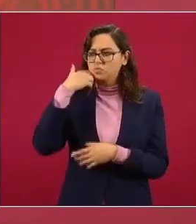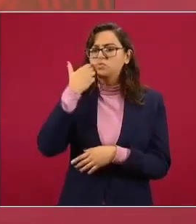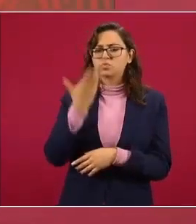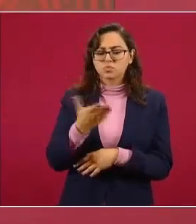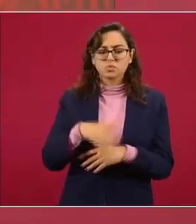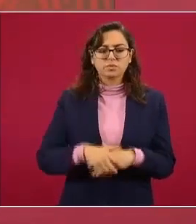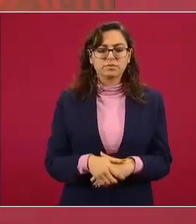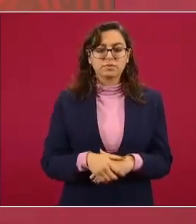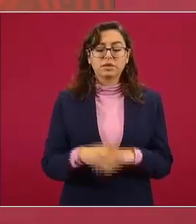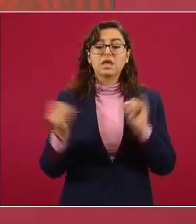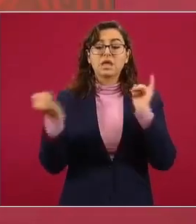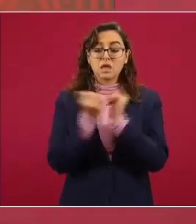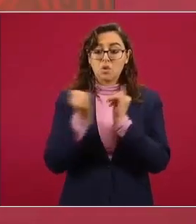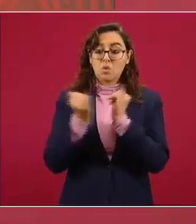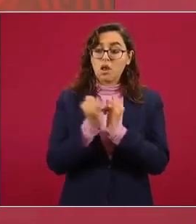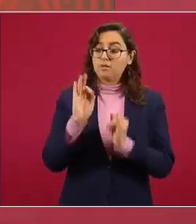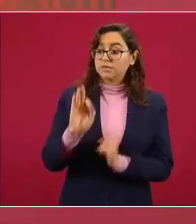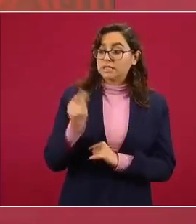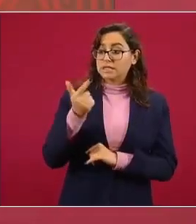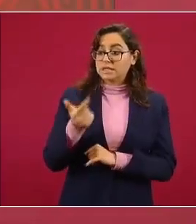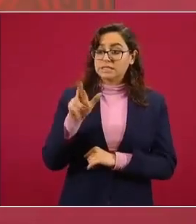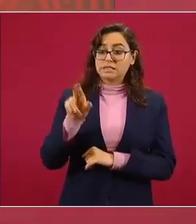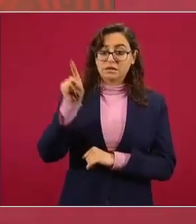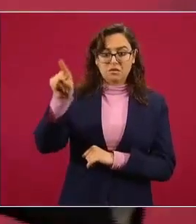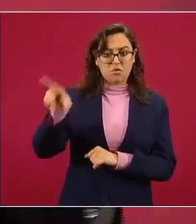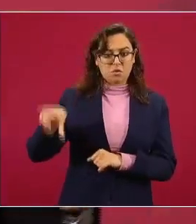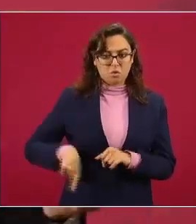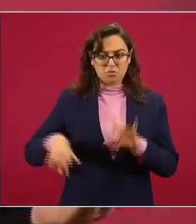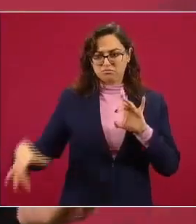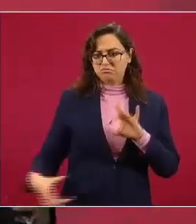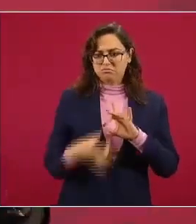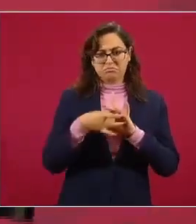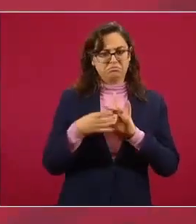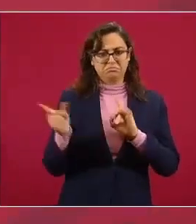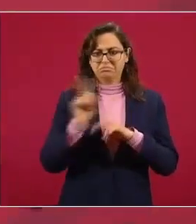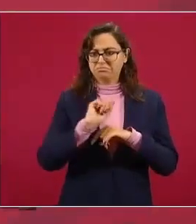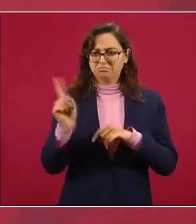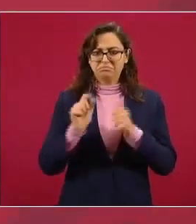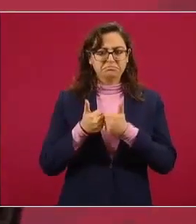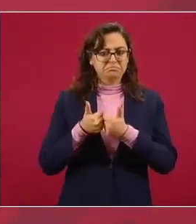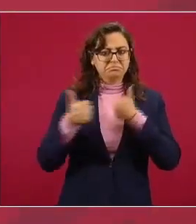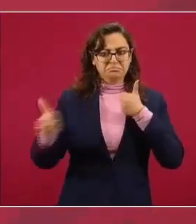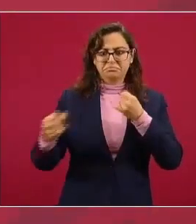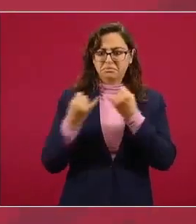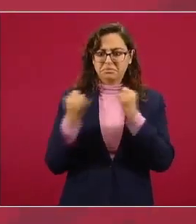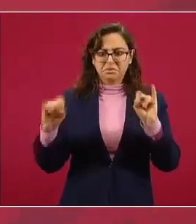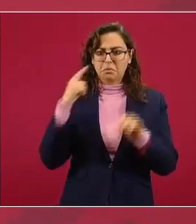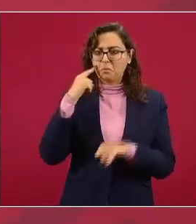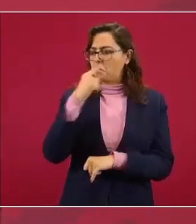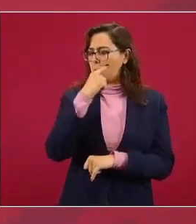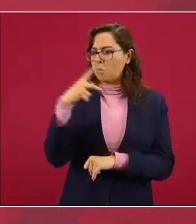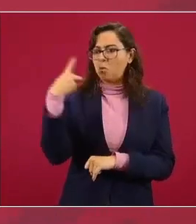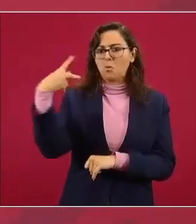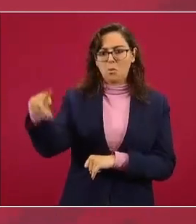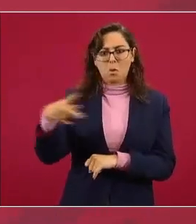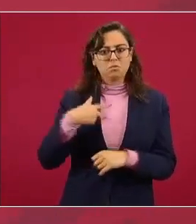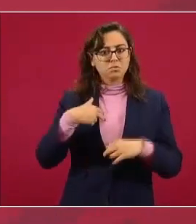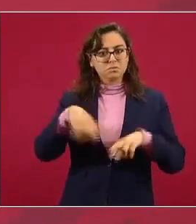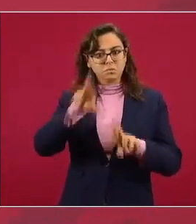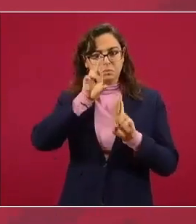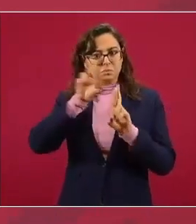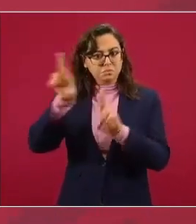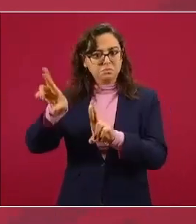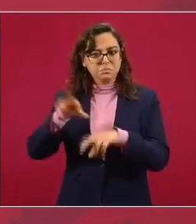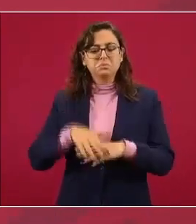la fiscalía que es autónoma tiene a su al frente a un hombre serio y respetado en los Estados Unidos caso contrario nunca